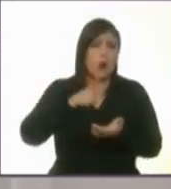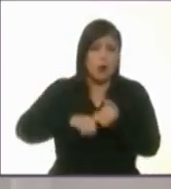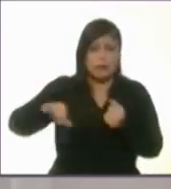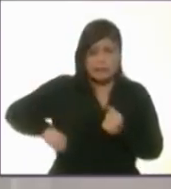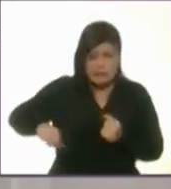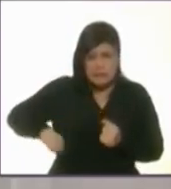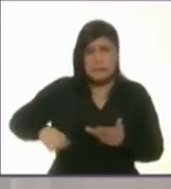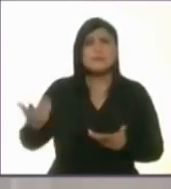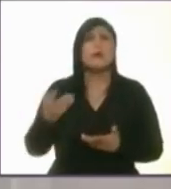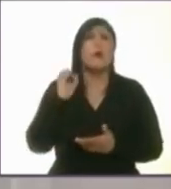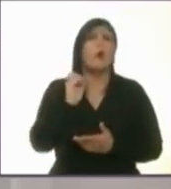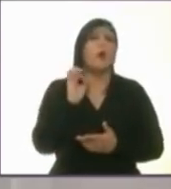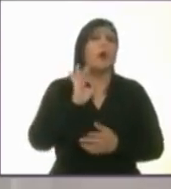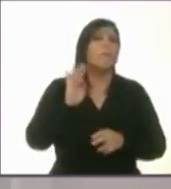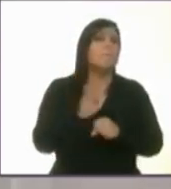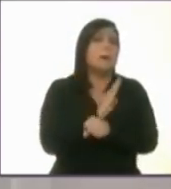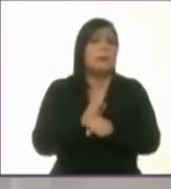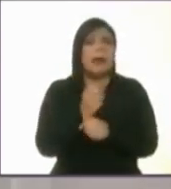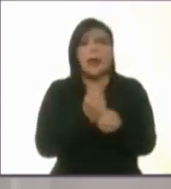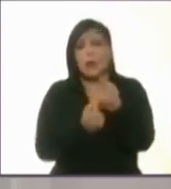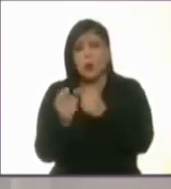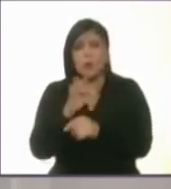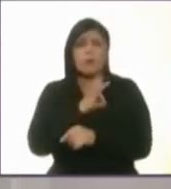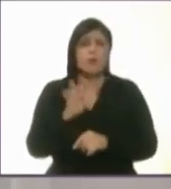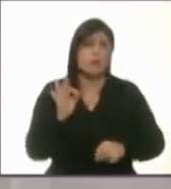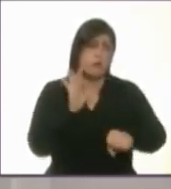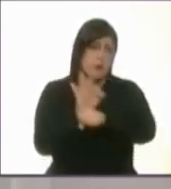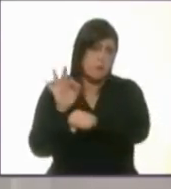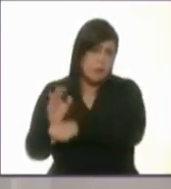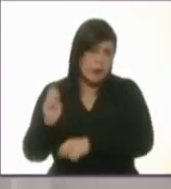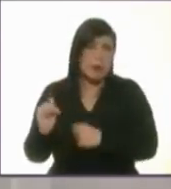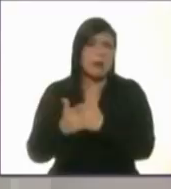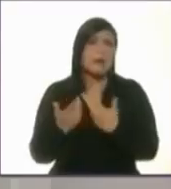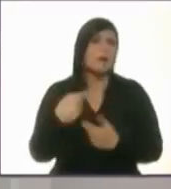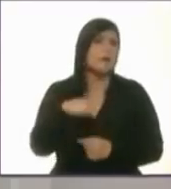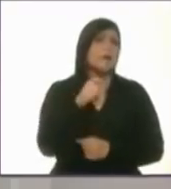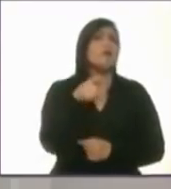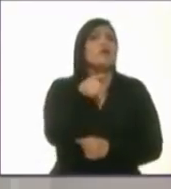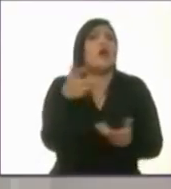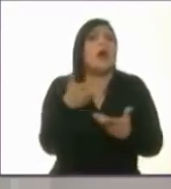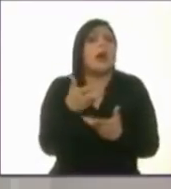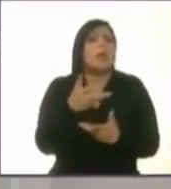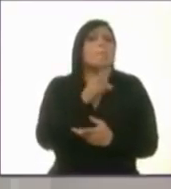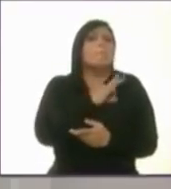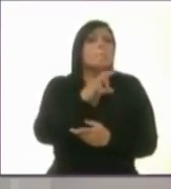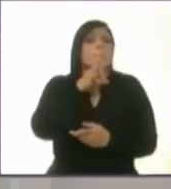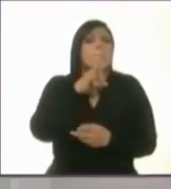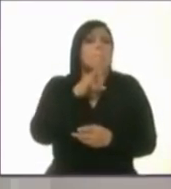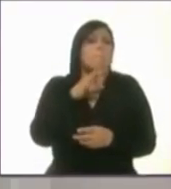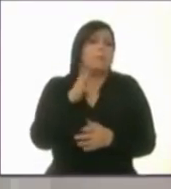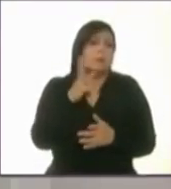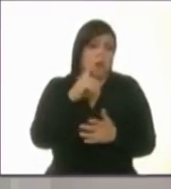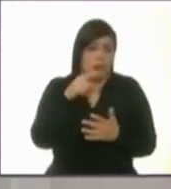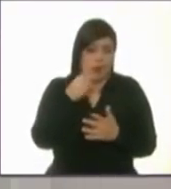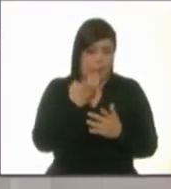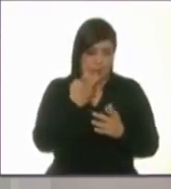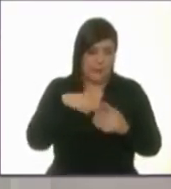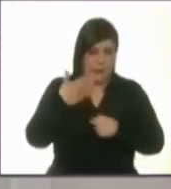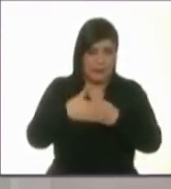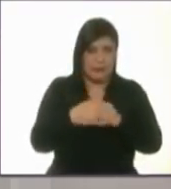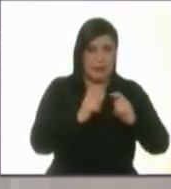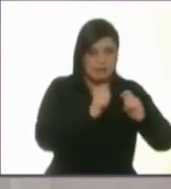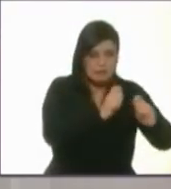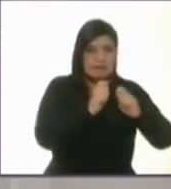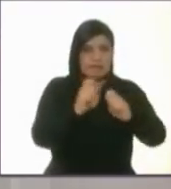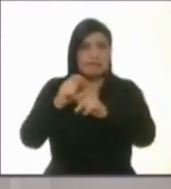beneficiar, pues algunos pocos, hay que decirlo tal cual como es. ¿Qué hará usted para garantizar que estas designaciones se